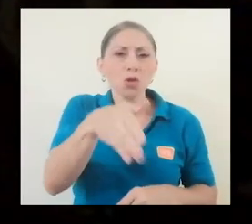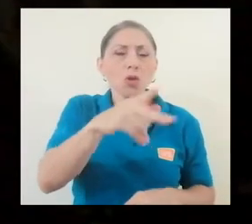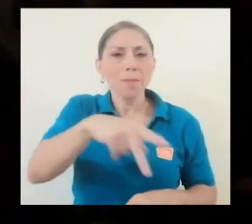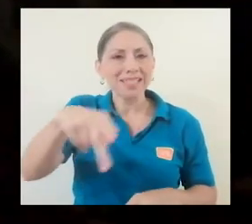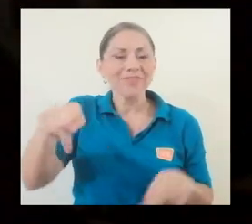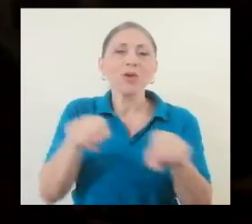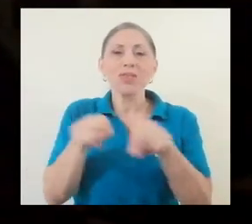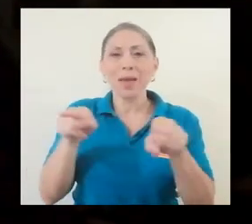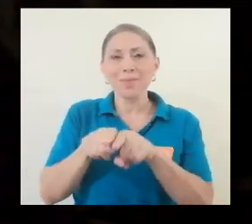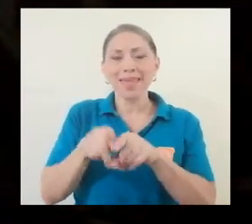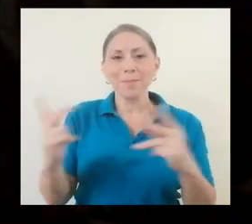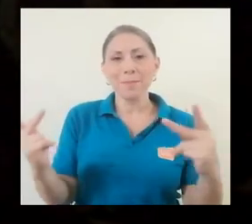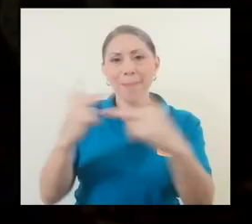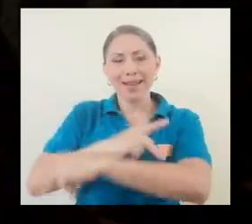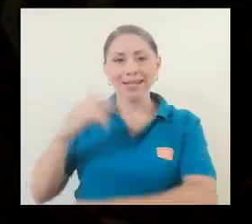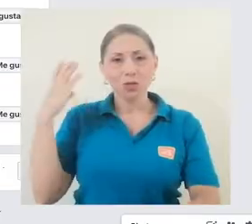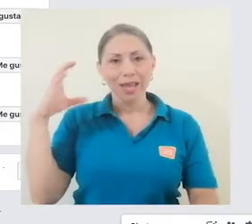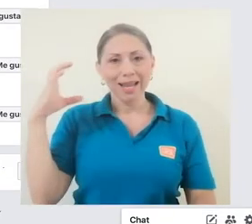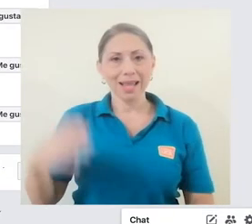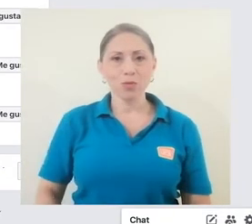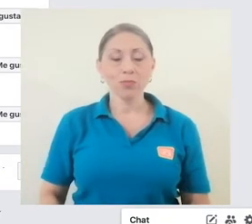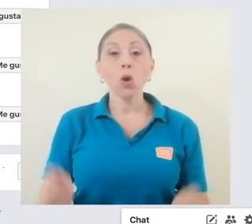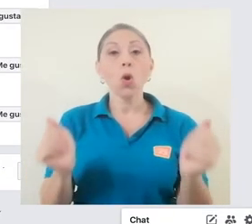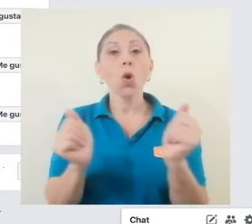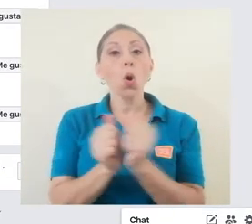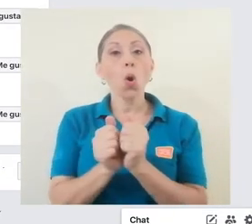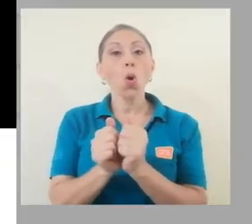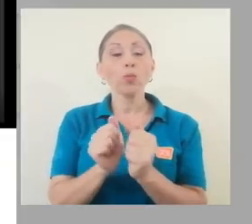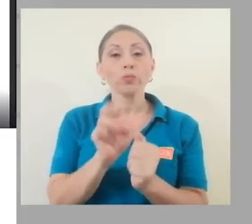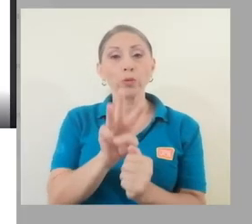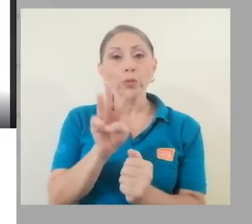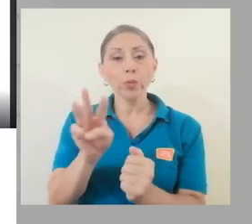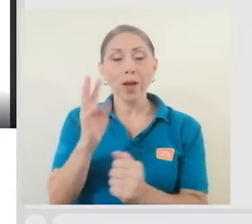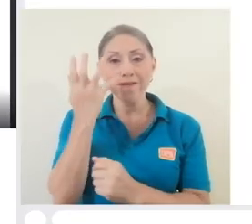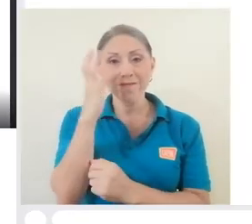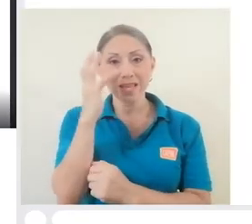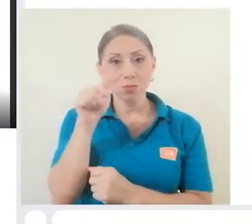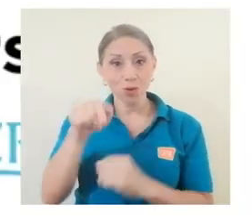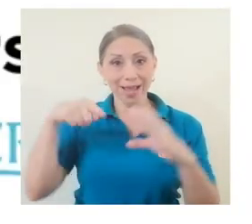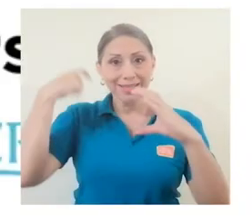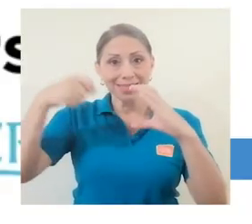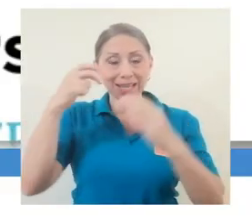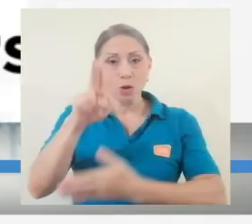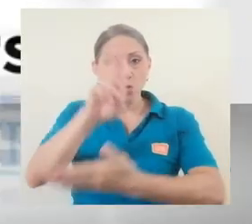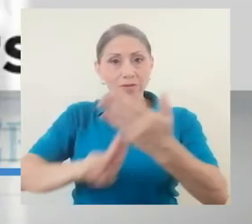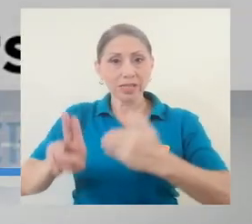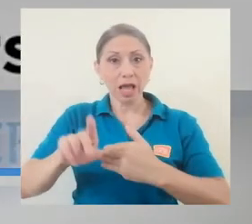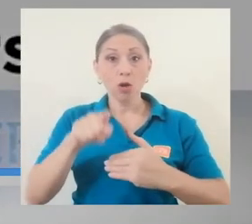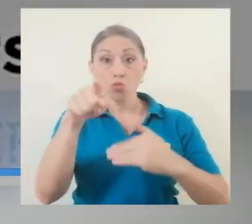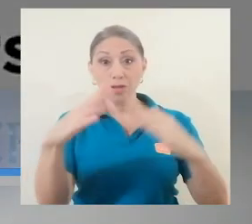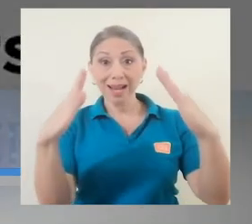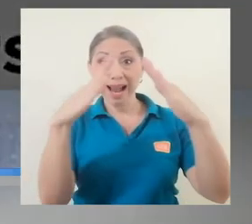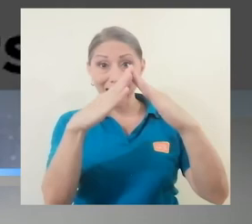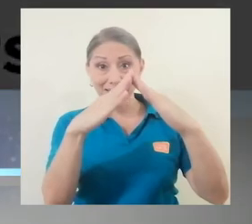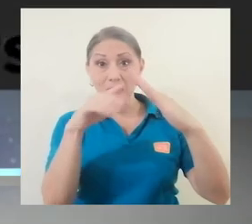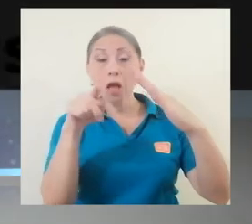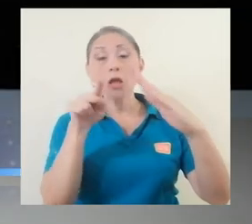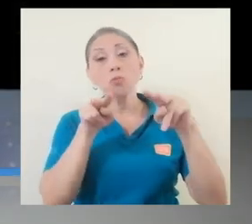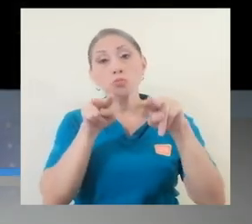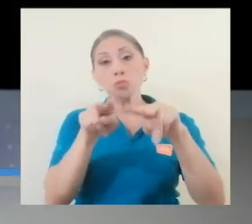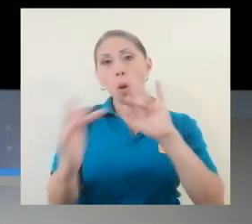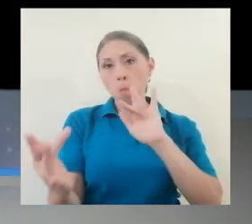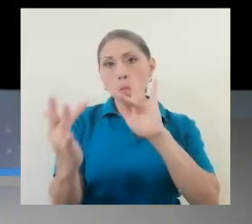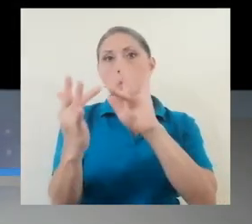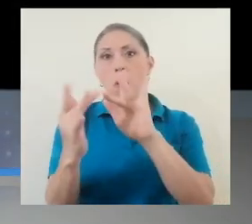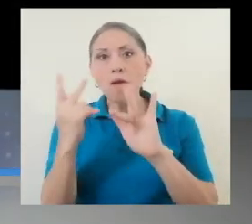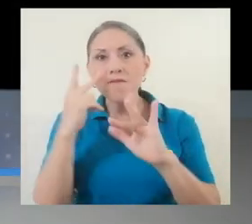también en Paraíso de la Tata. Mediante la página en Facebook de Cine Universitario, usted desde su casa puede acceder